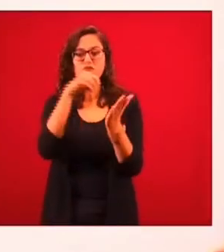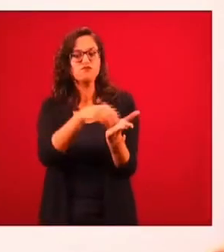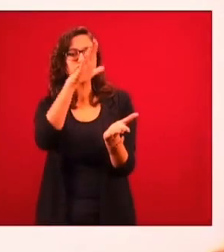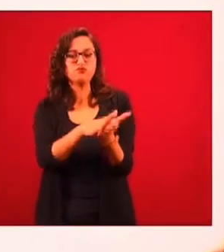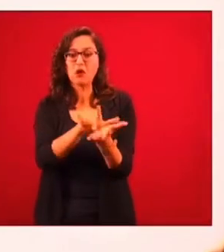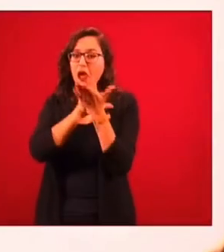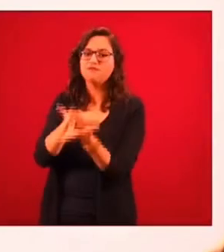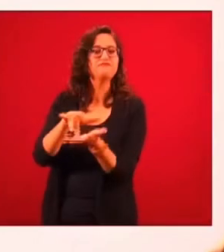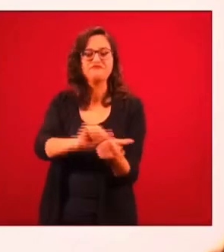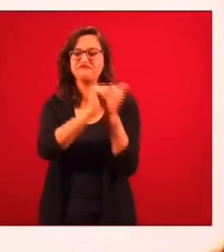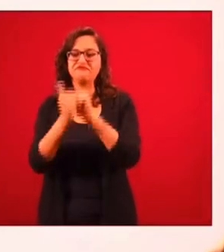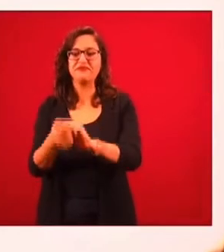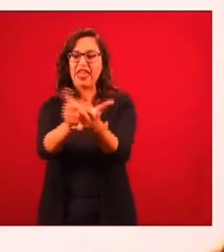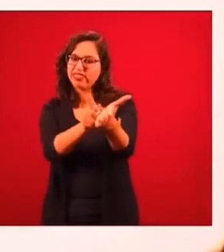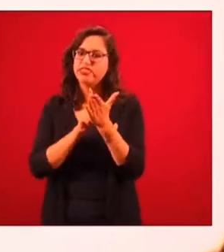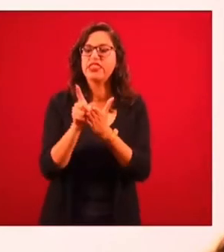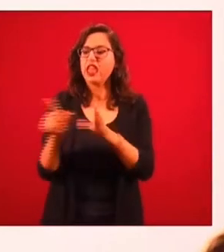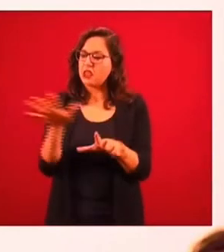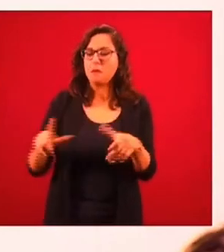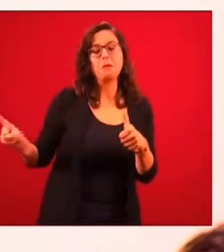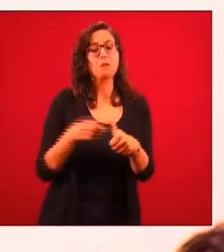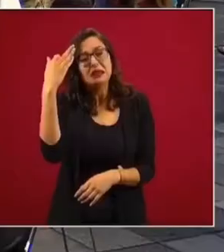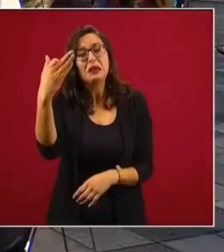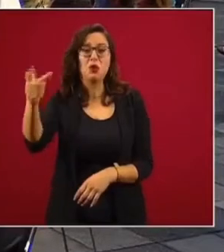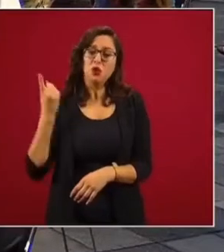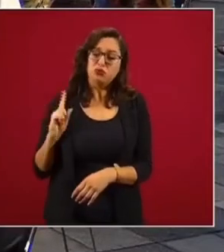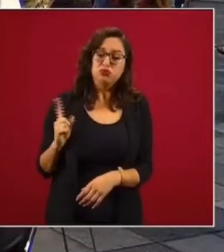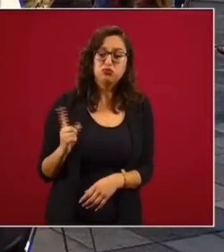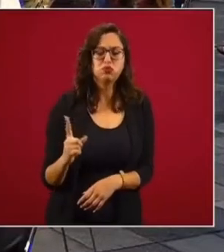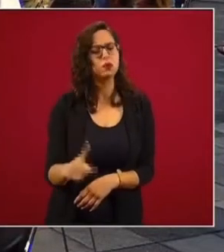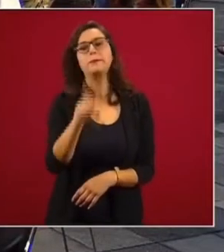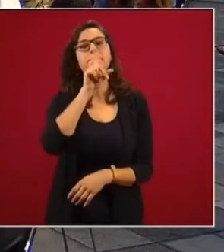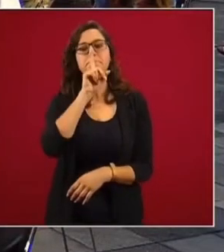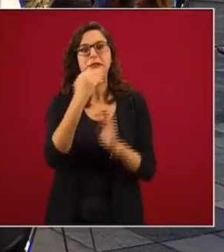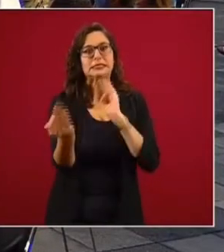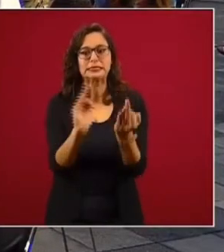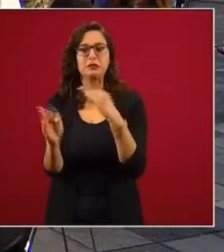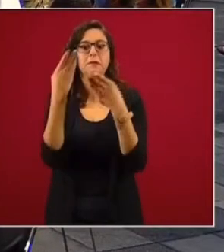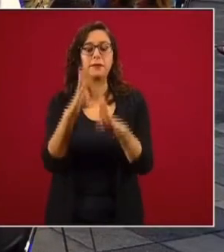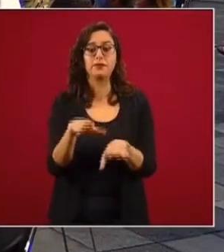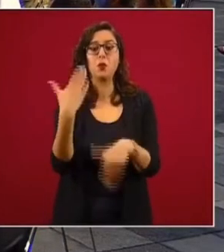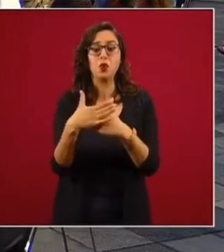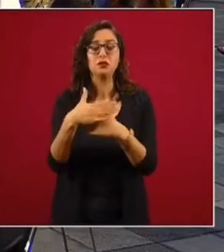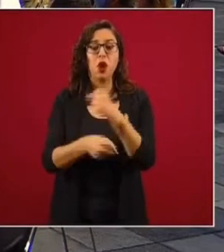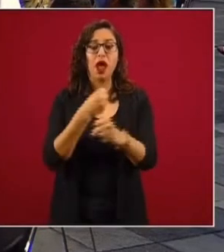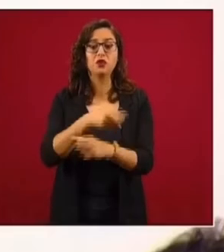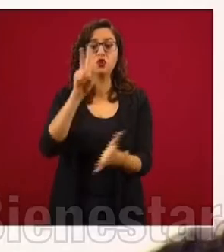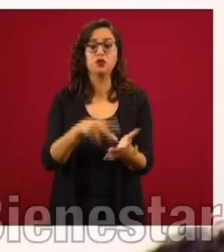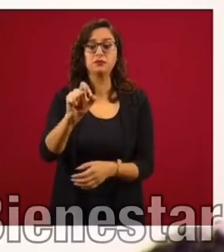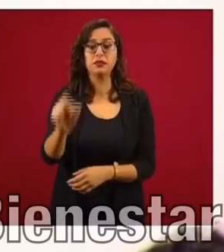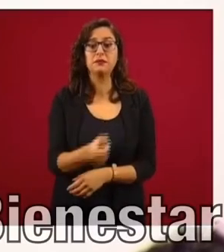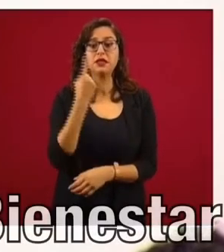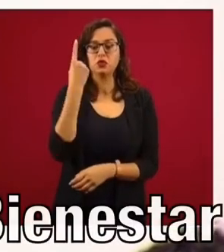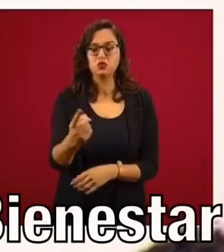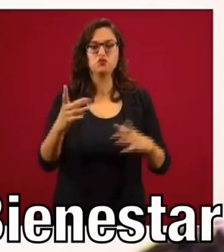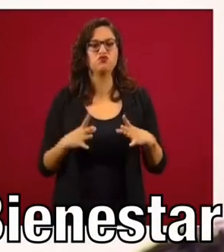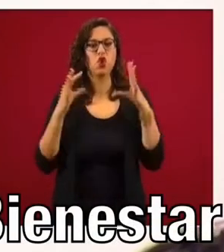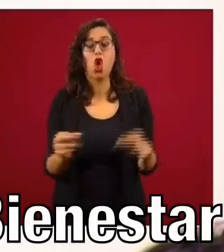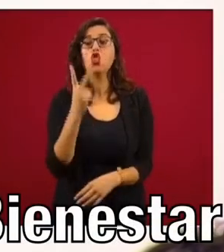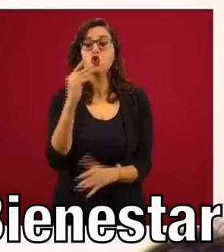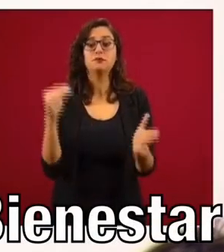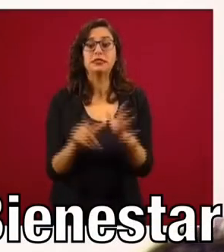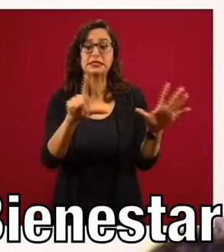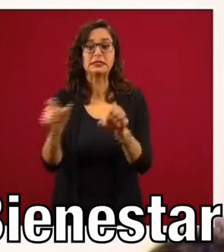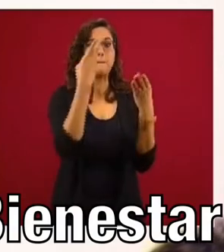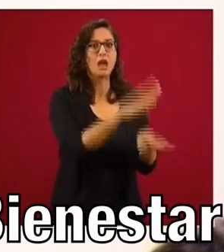en derechos sociales prioritarios y obligatorios. En 2021 se tendrán 2.700 sucursales en todo